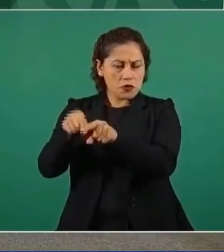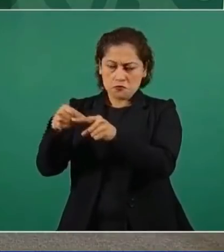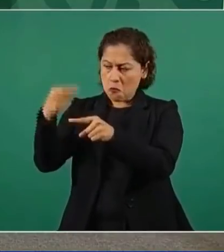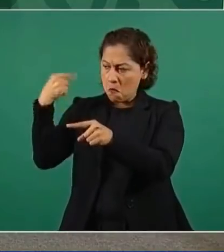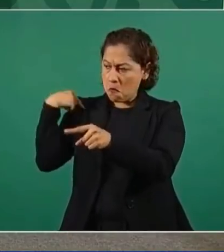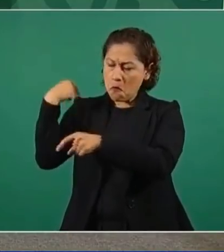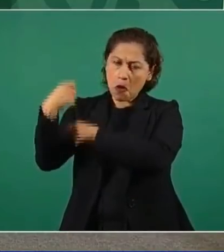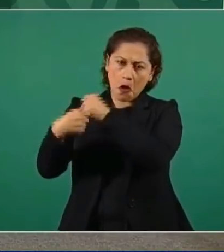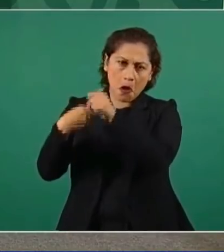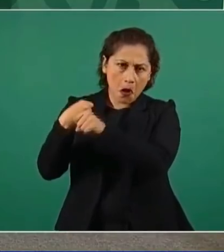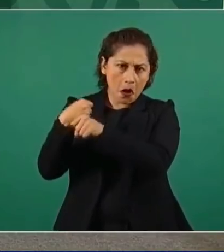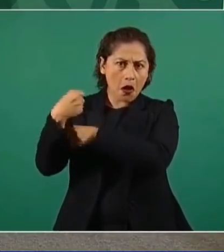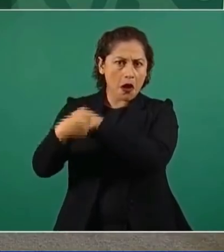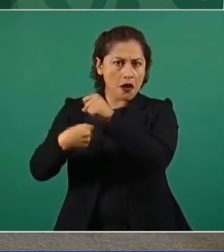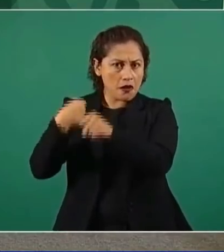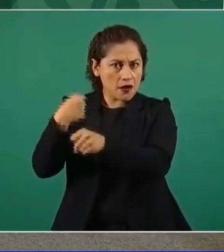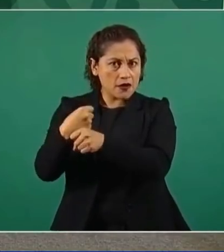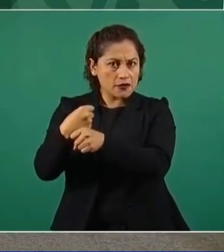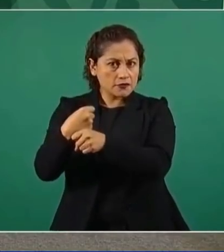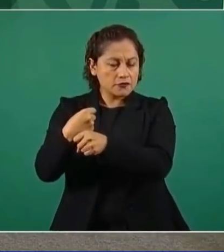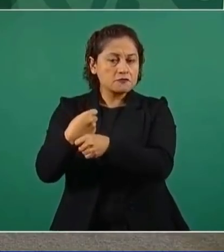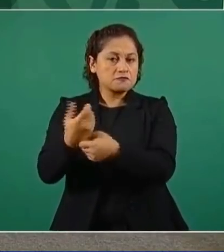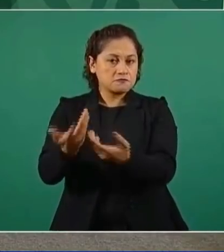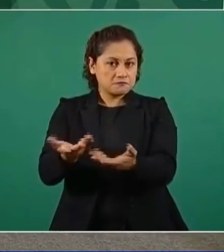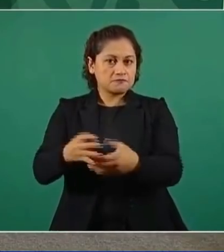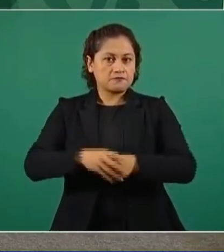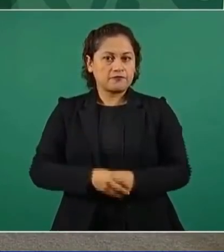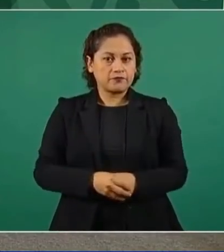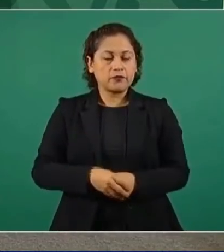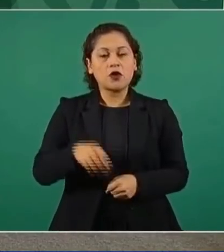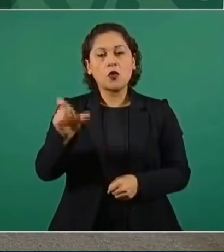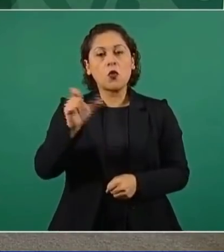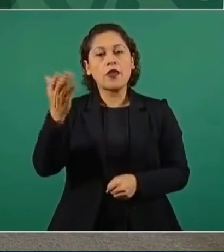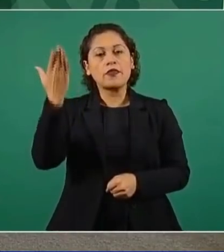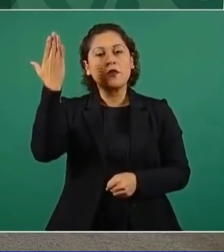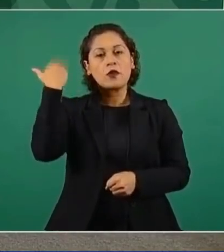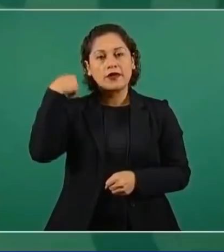de manera destacada, después de la Revolución,